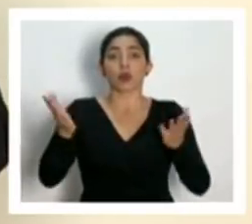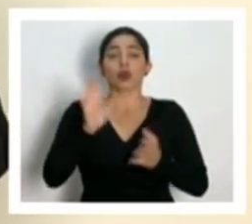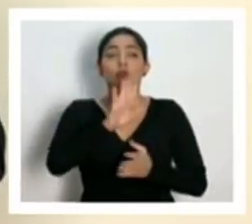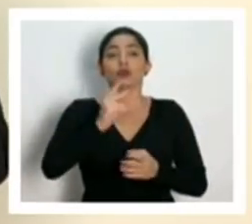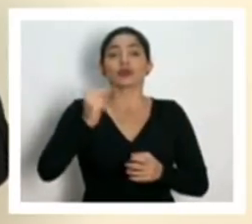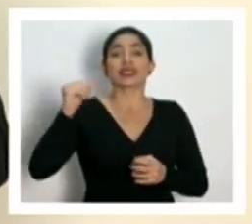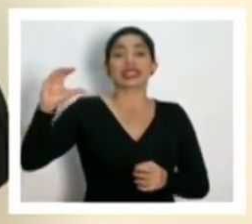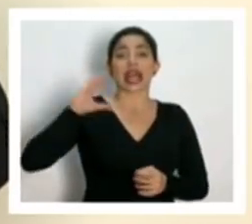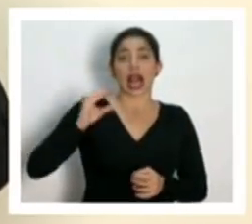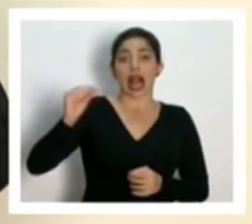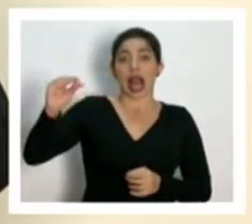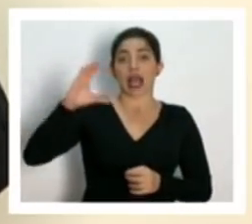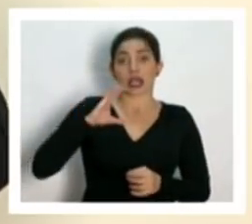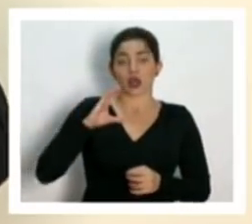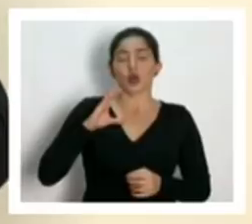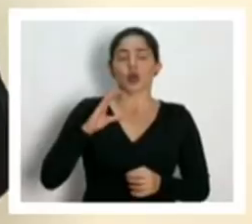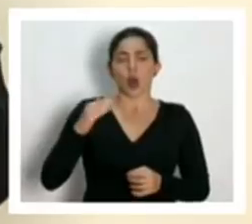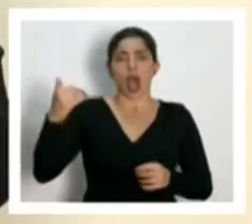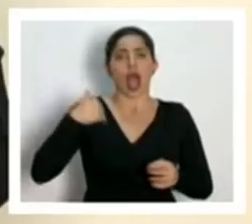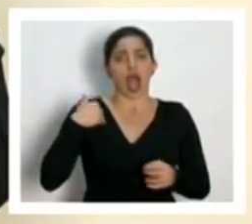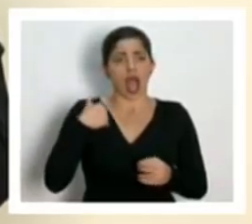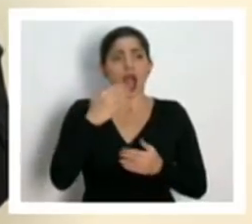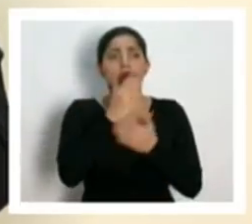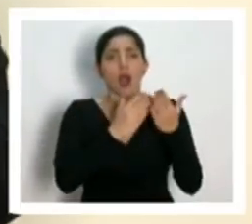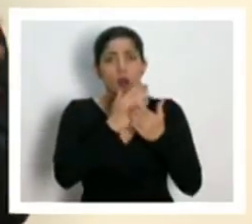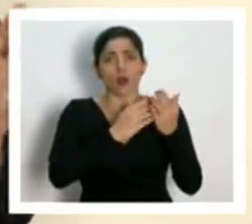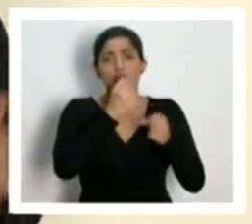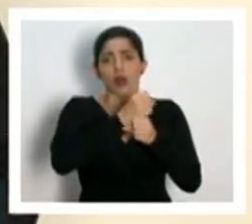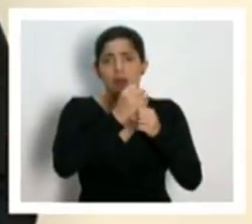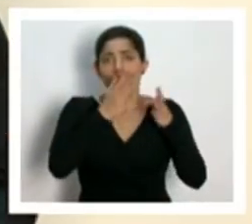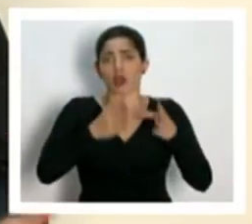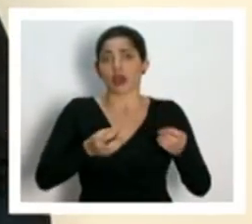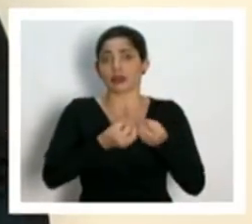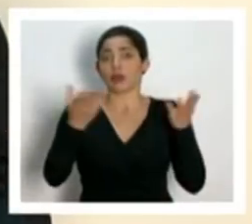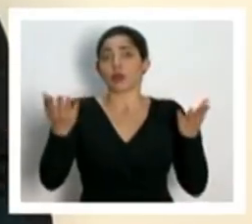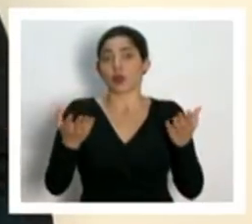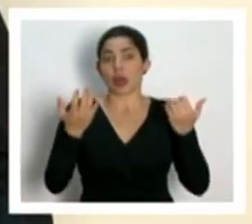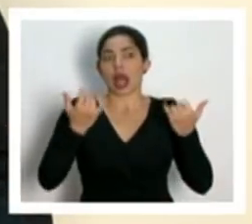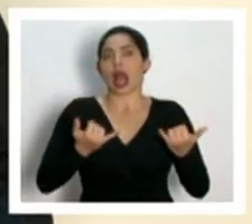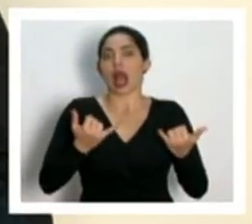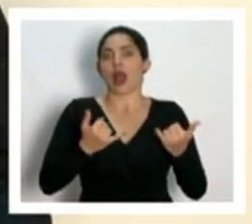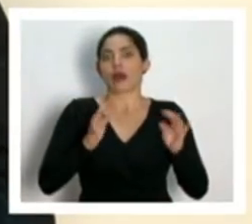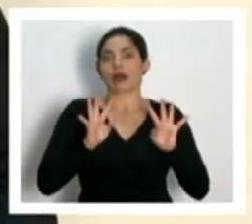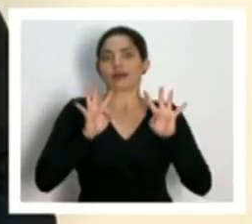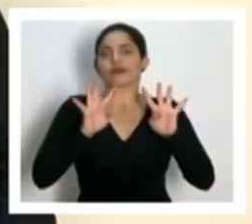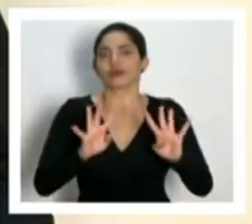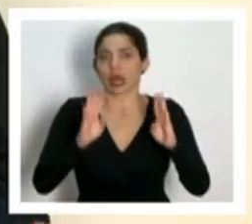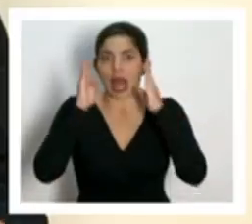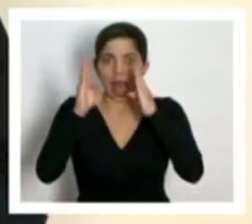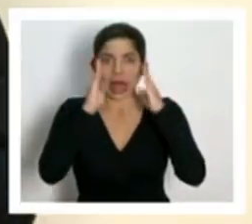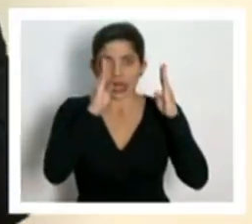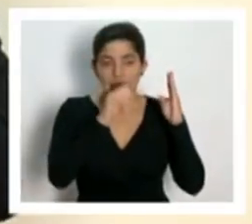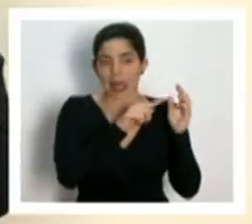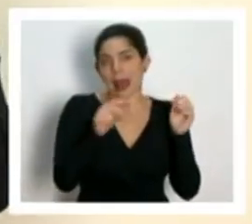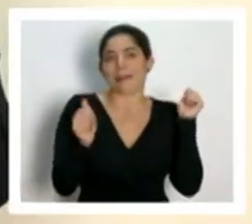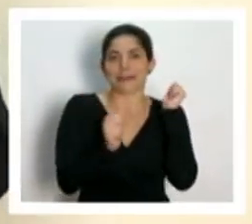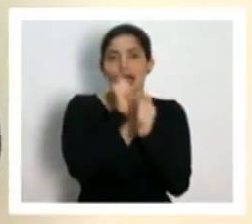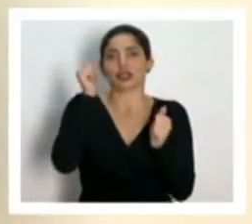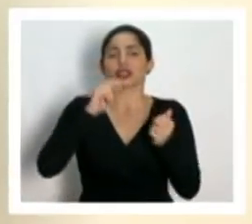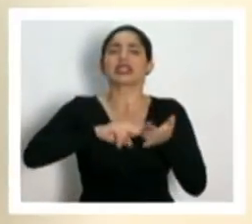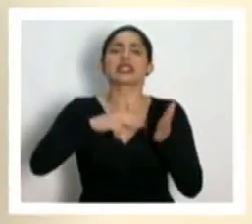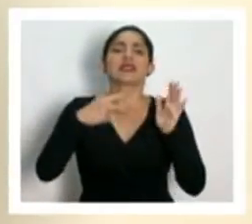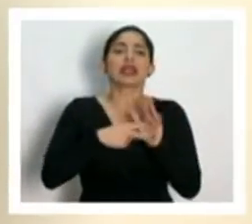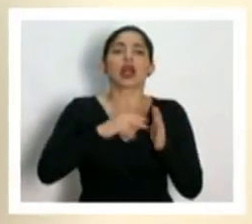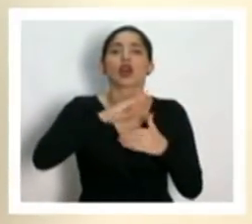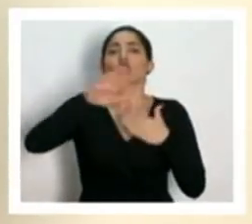lo primero hay una serie de funcionarios públicos que hoy están en la primera línea de atención y que son mayoritarios estamos hablando